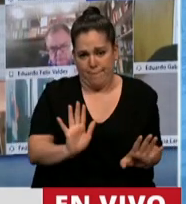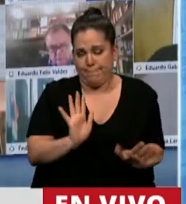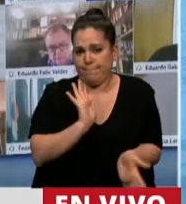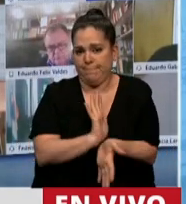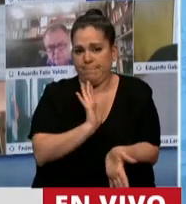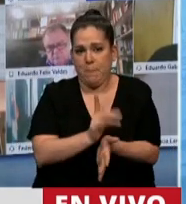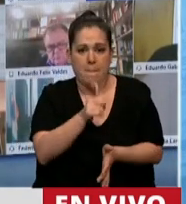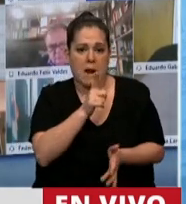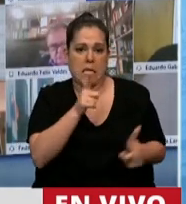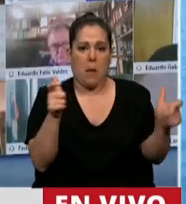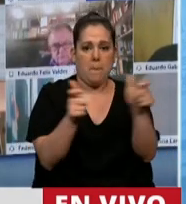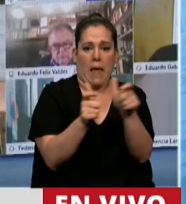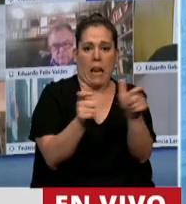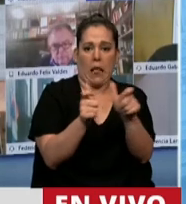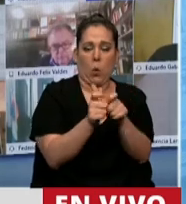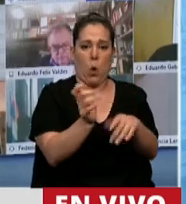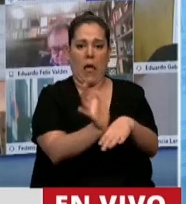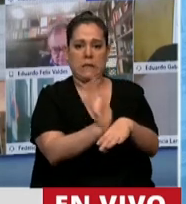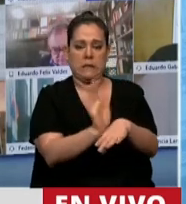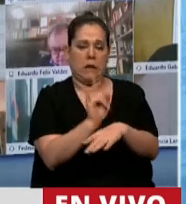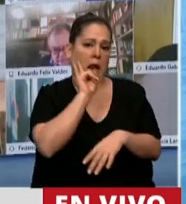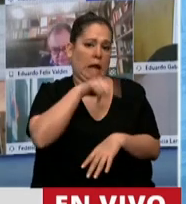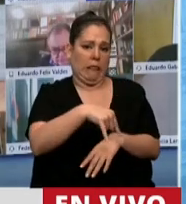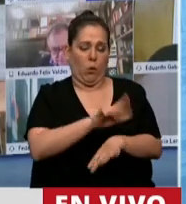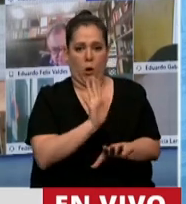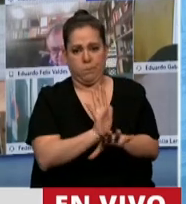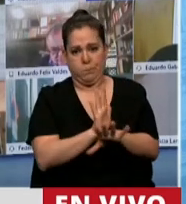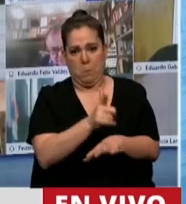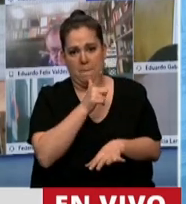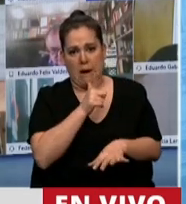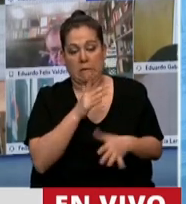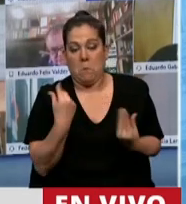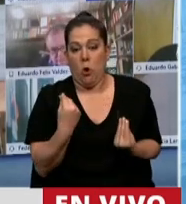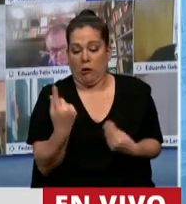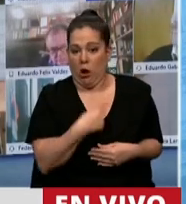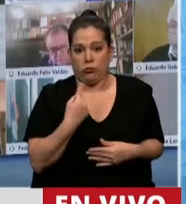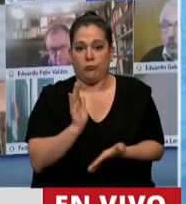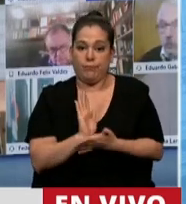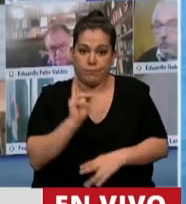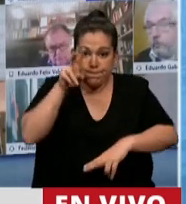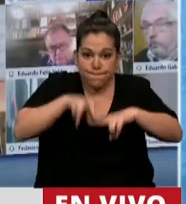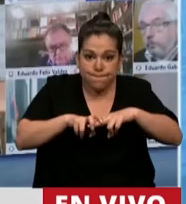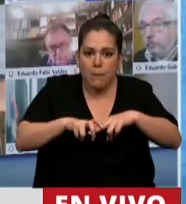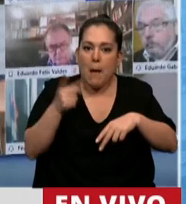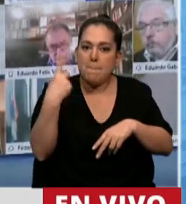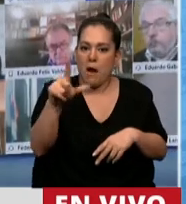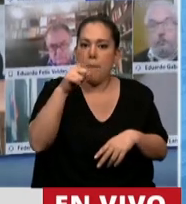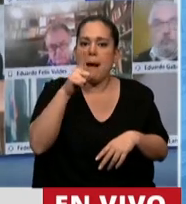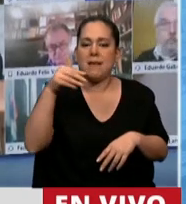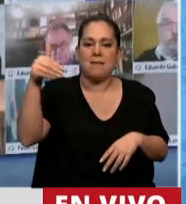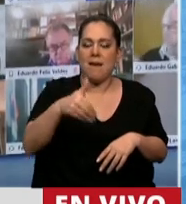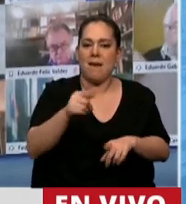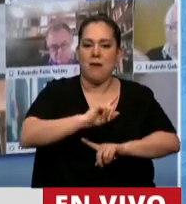del cine absurdo, porque en teoría nosotros no estamos presentes. Si usted se da vuelta a su